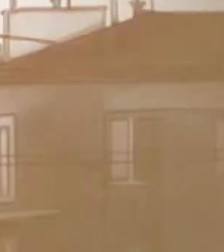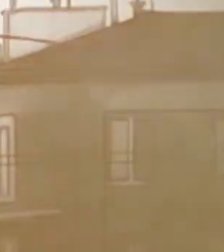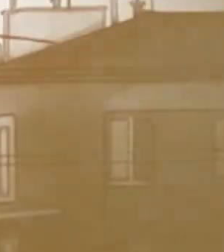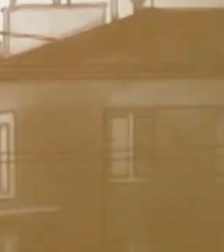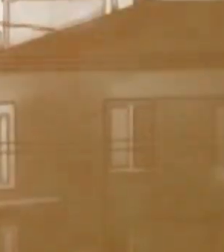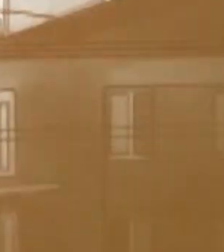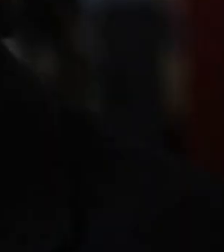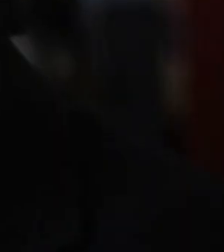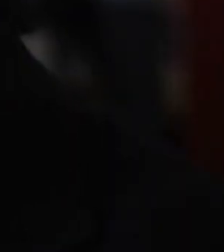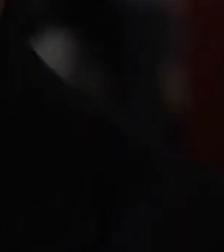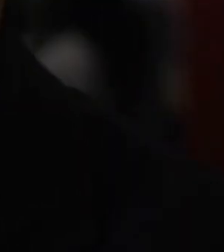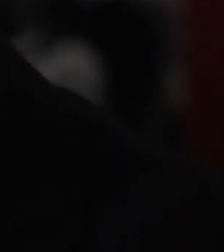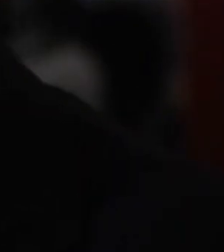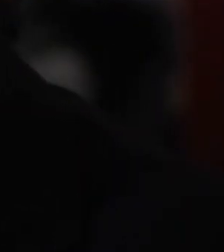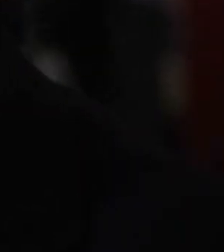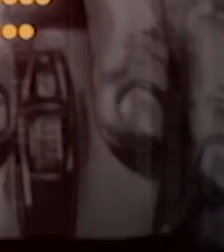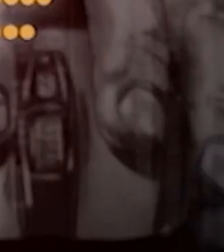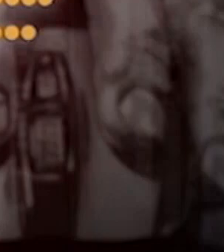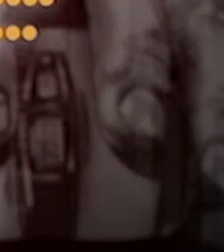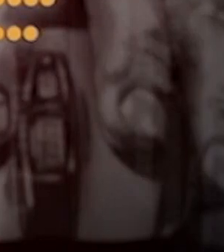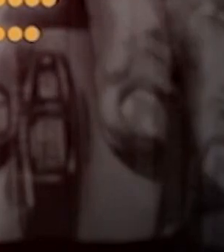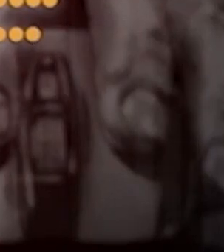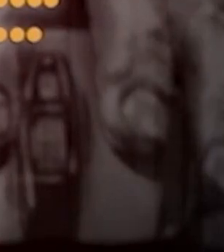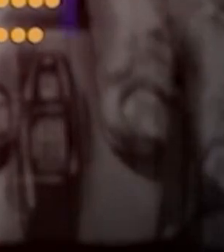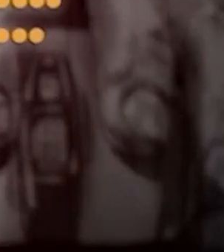después llegaron los transistores después los microprocesadores